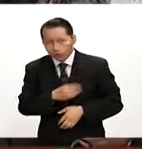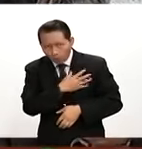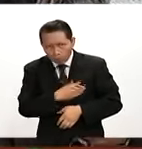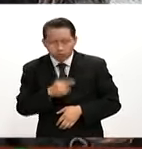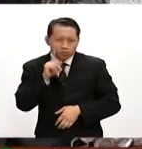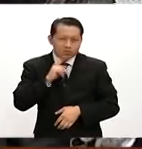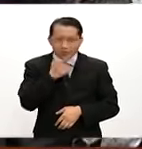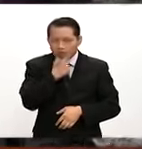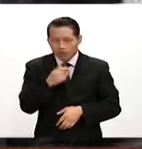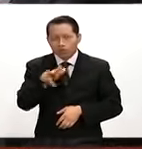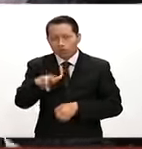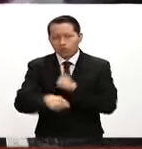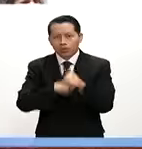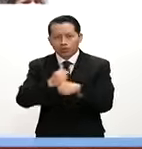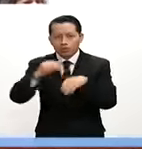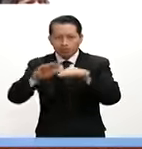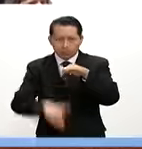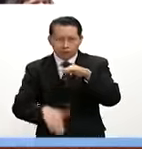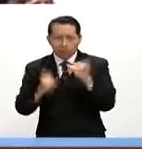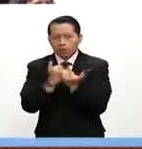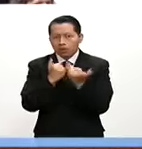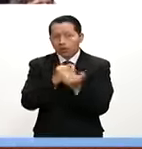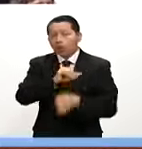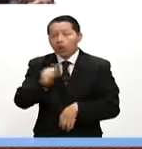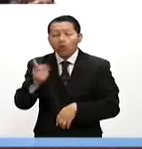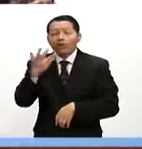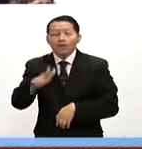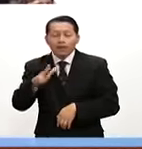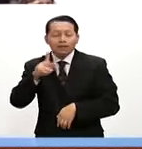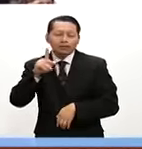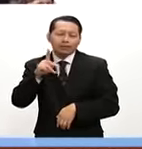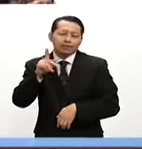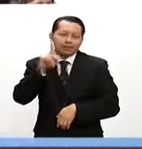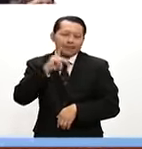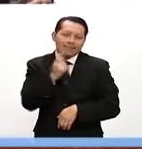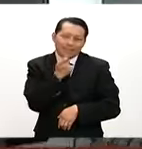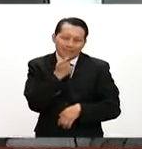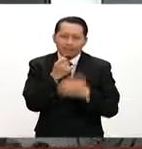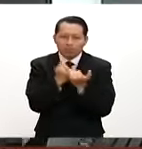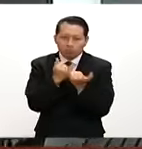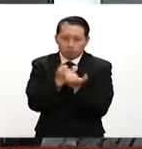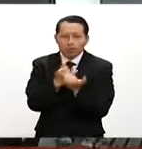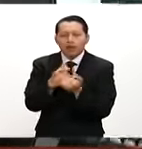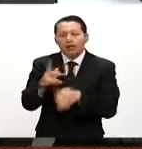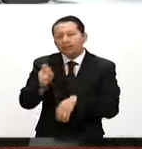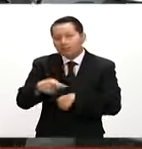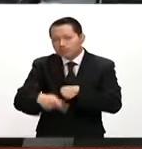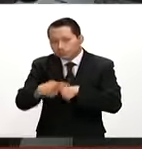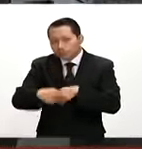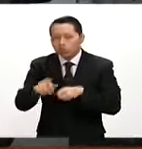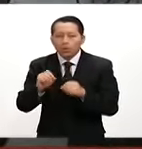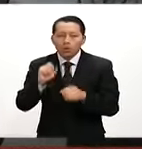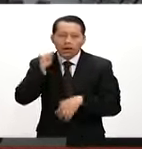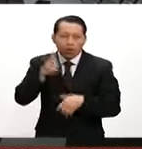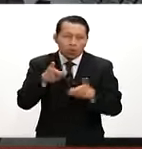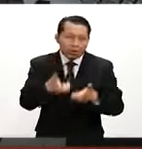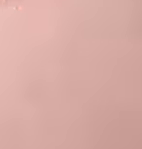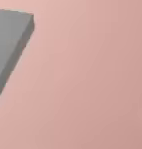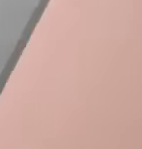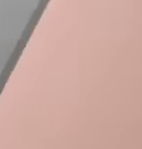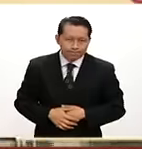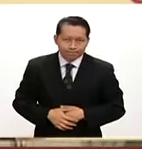menores de 18 años. Las otras son 10 niñas y 9 niños que están en riesgo o situación de calle.